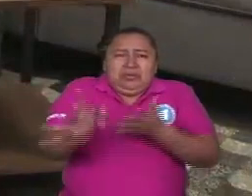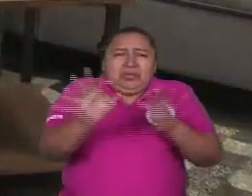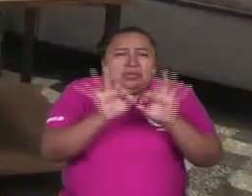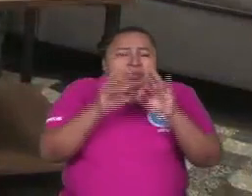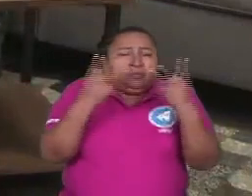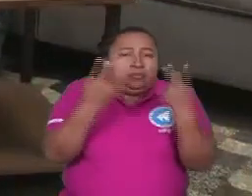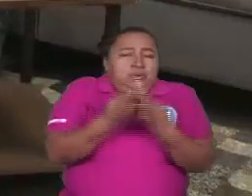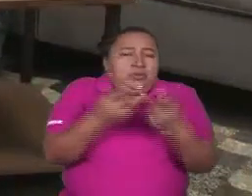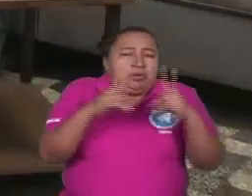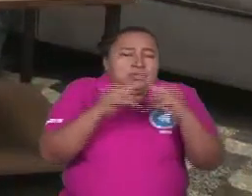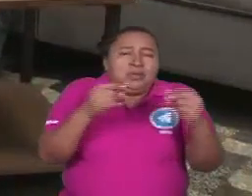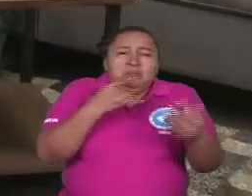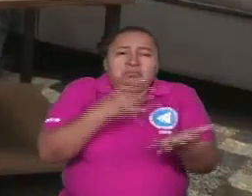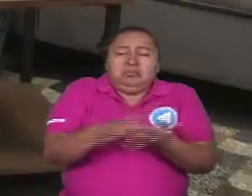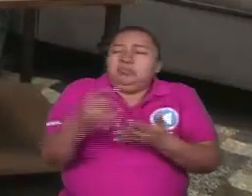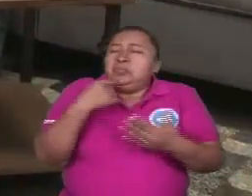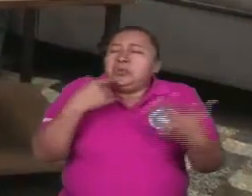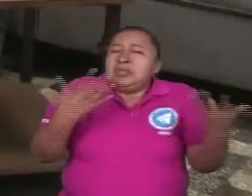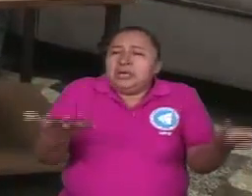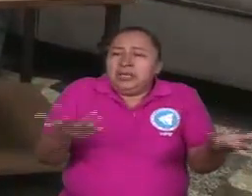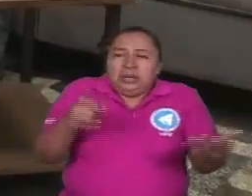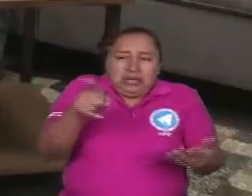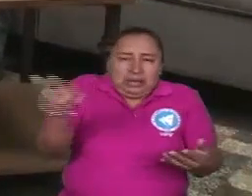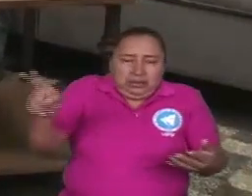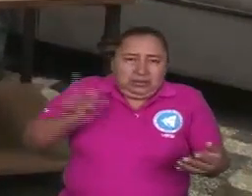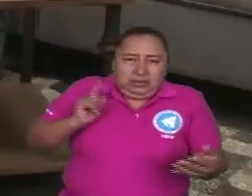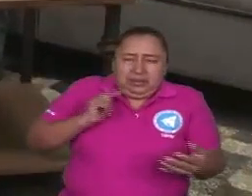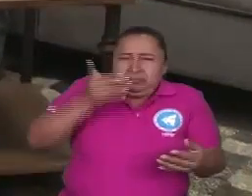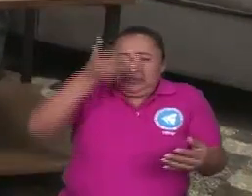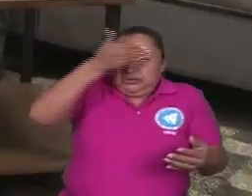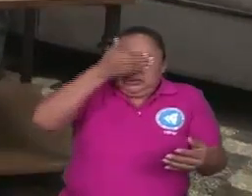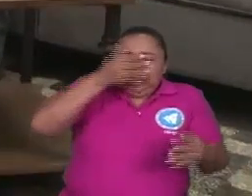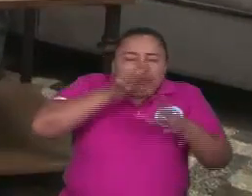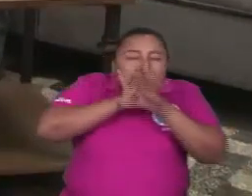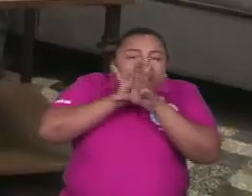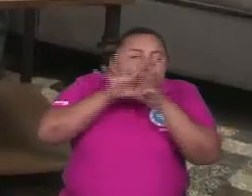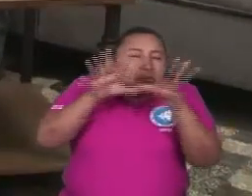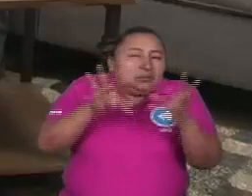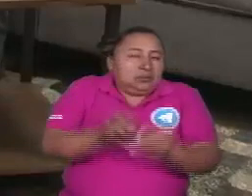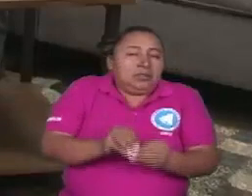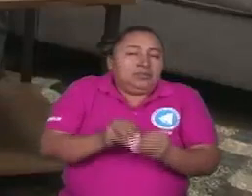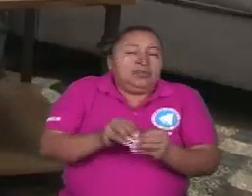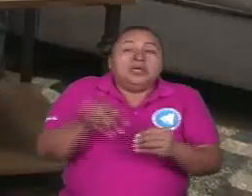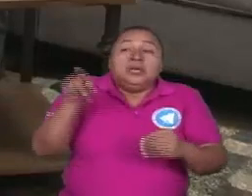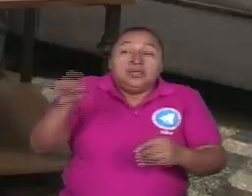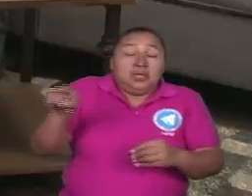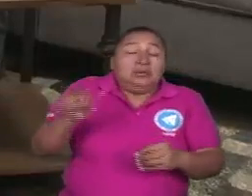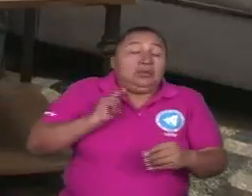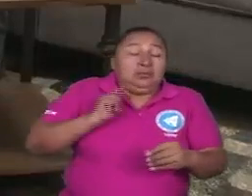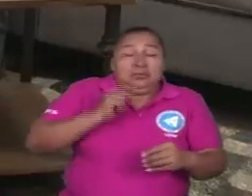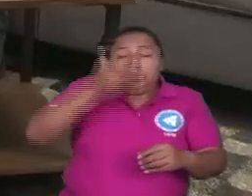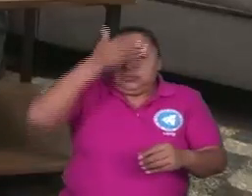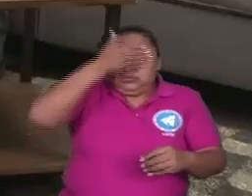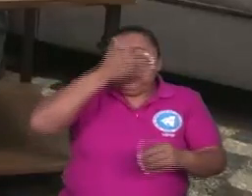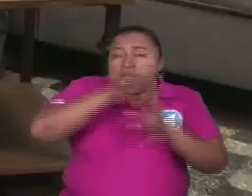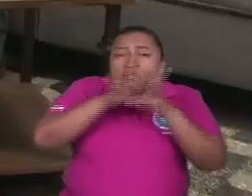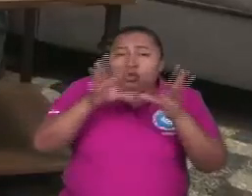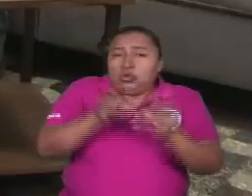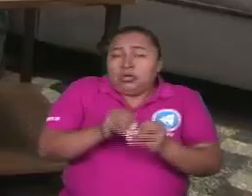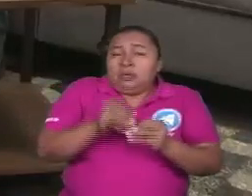Contra el pueblo nicaragüense. Pues demuestran una ignorancia absoluta. y demuestran una ignorancia porque no